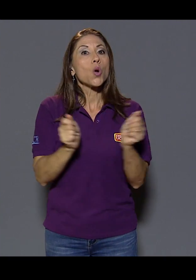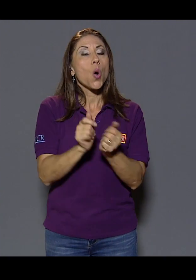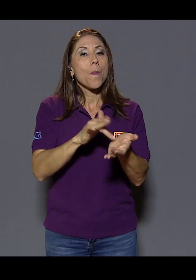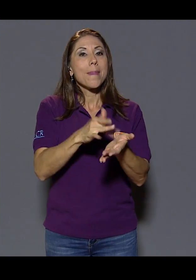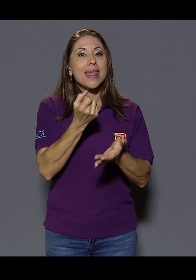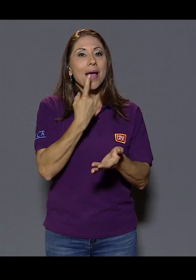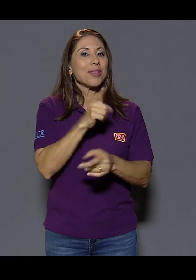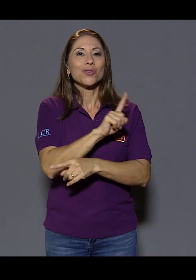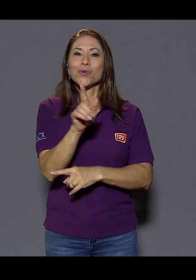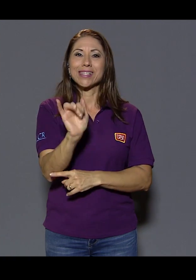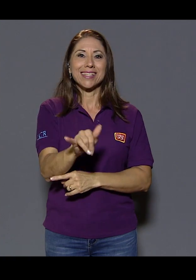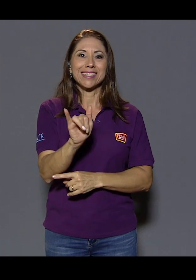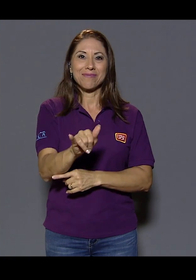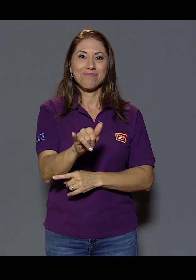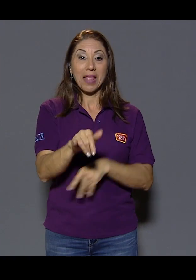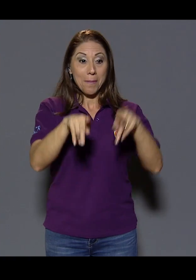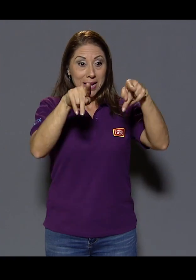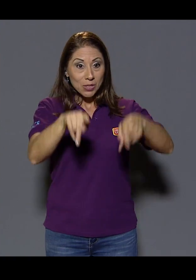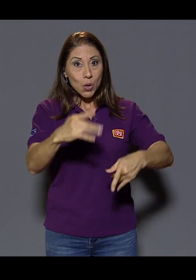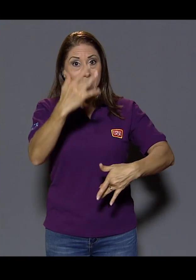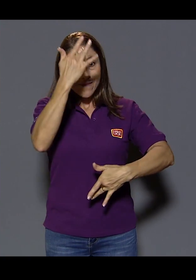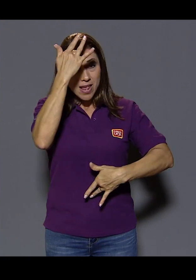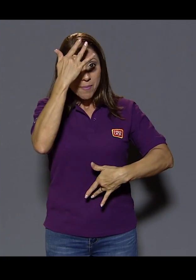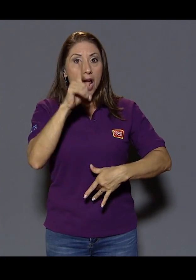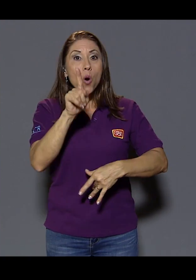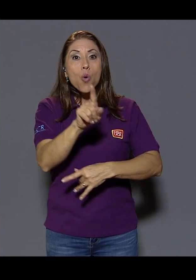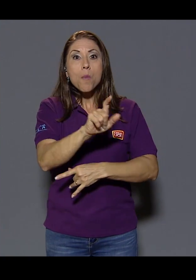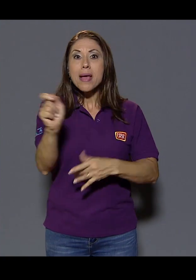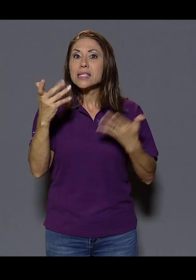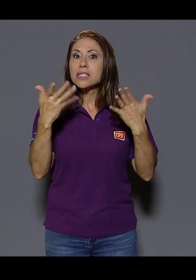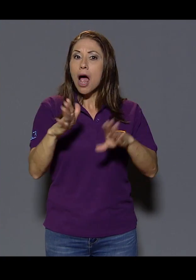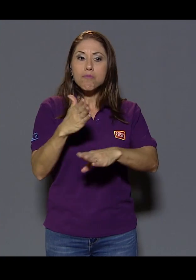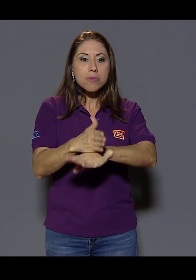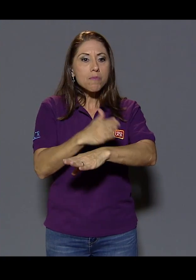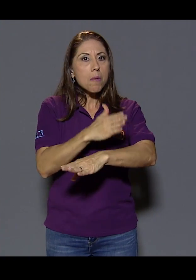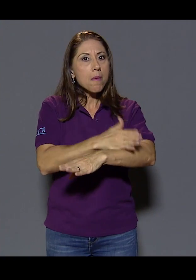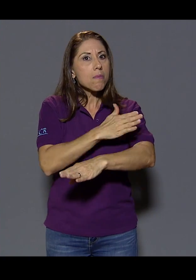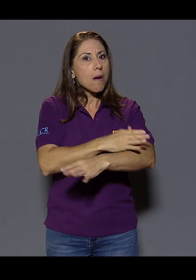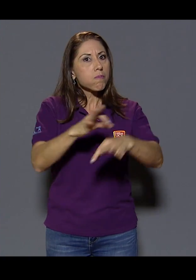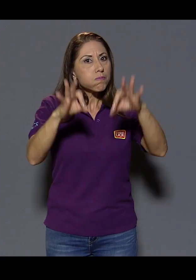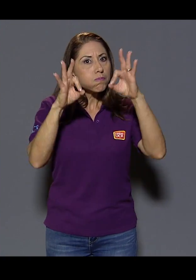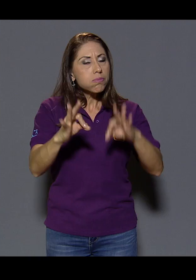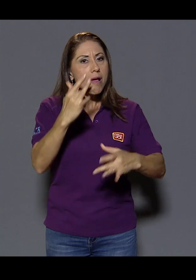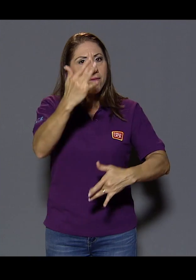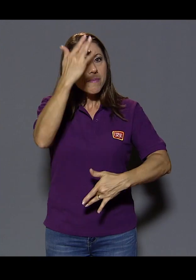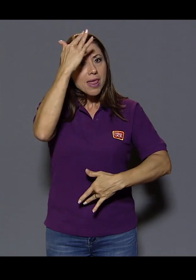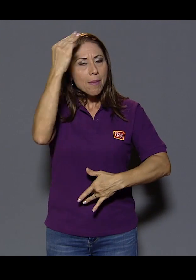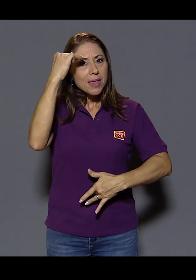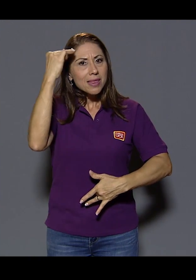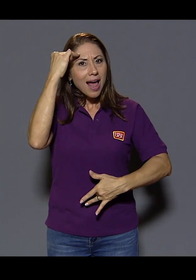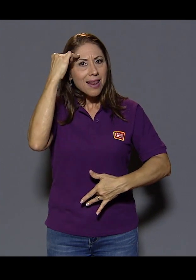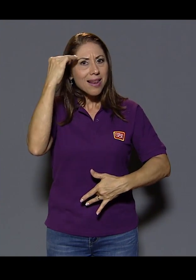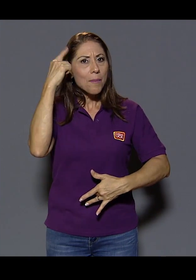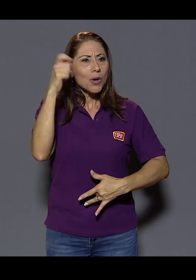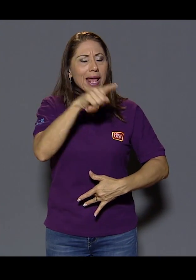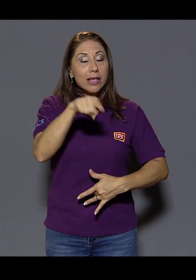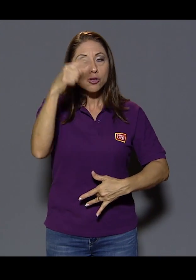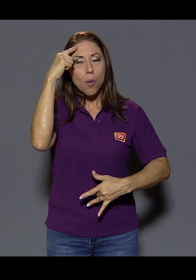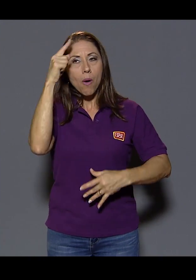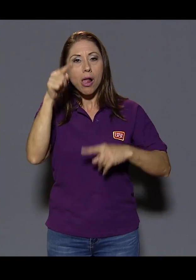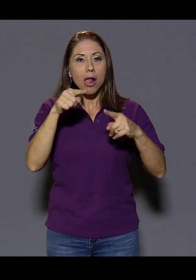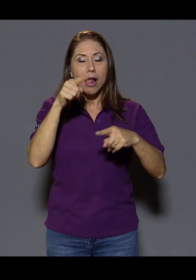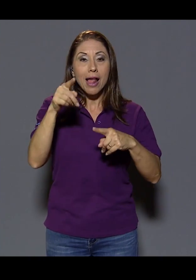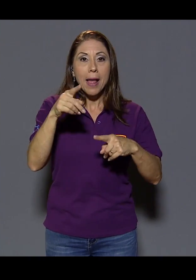persona que ahora se enferma, en un mes le recuperamos su enfermedad mental, que es más de que delira o